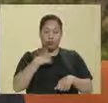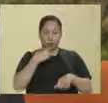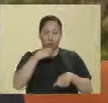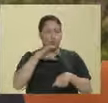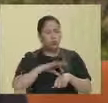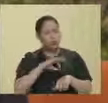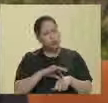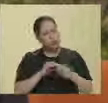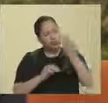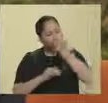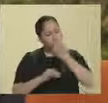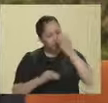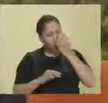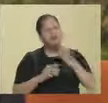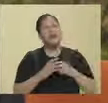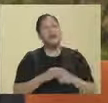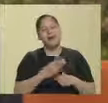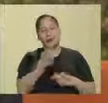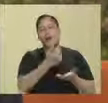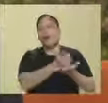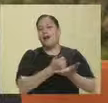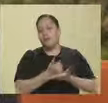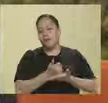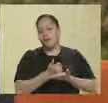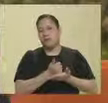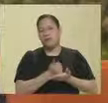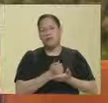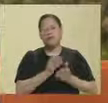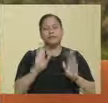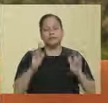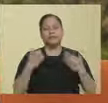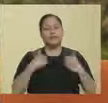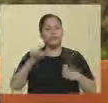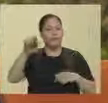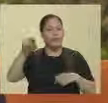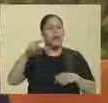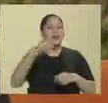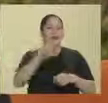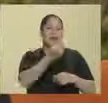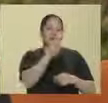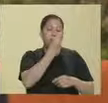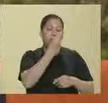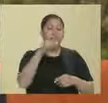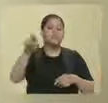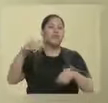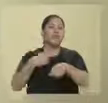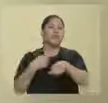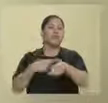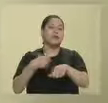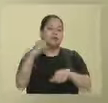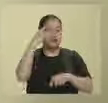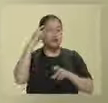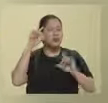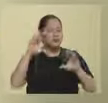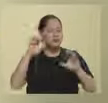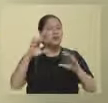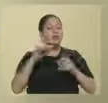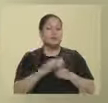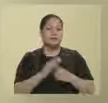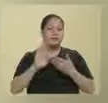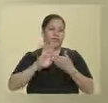nos va a ayudar muchísimo para establecer esta parte del diagnóstico. Una buena historia clínica. Por supuesto.